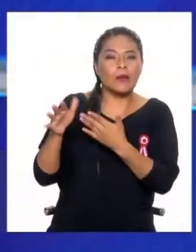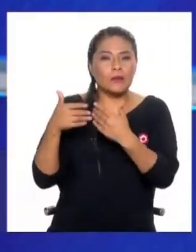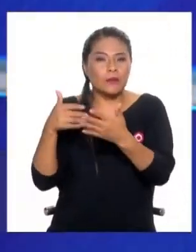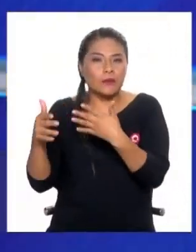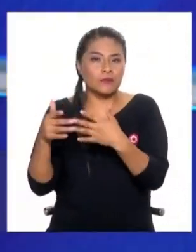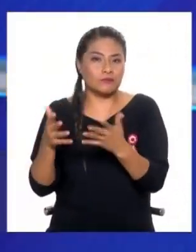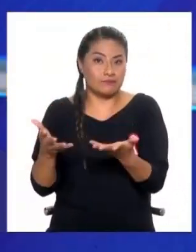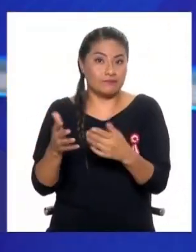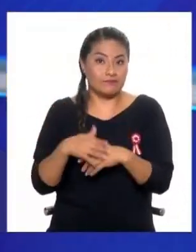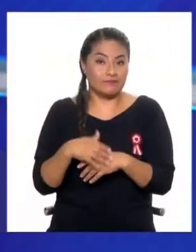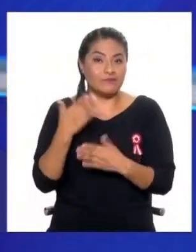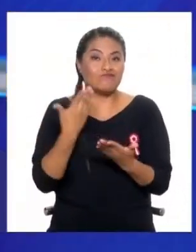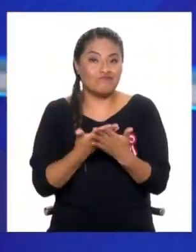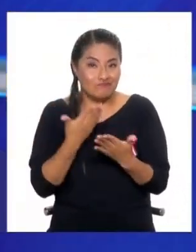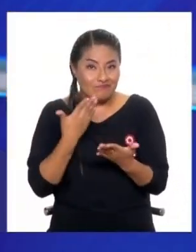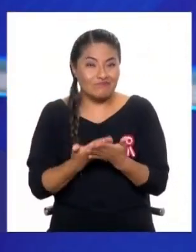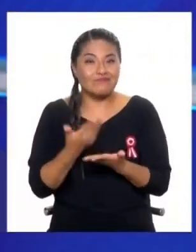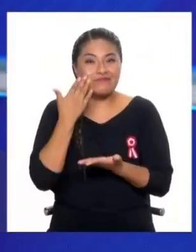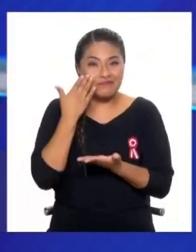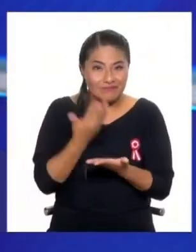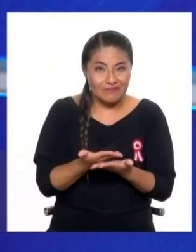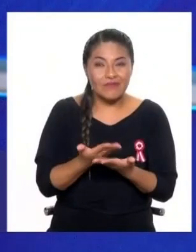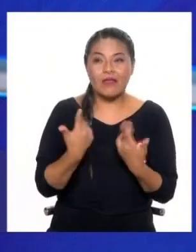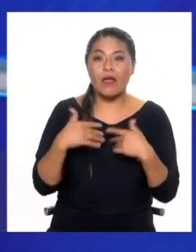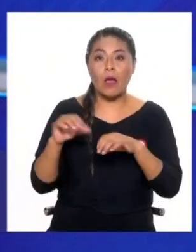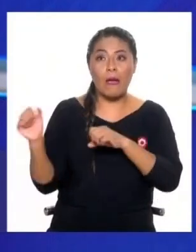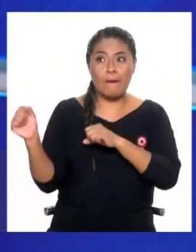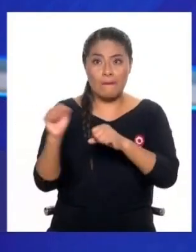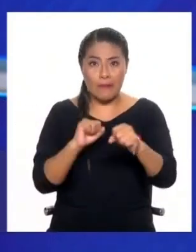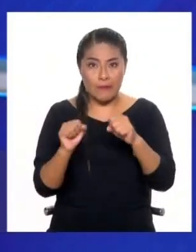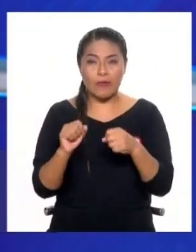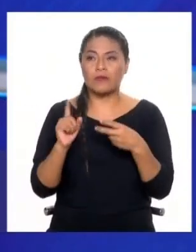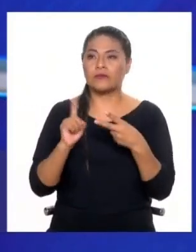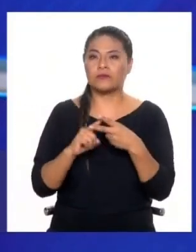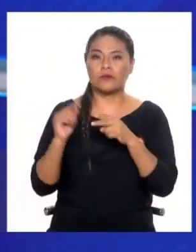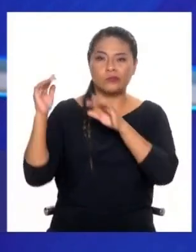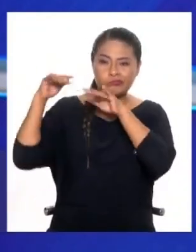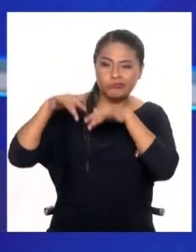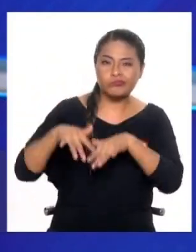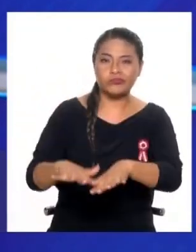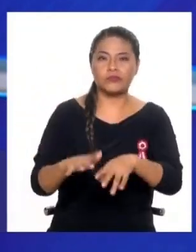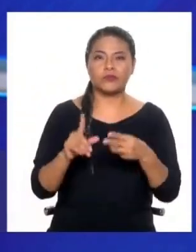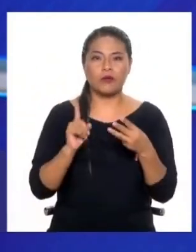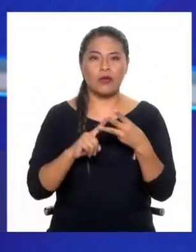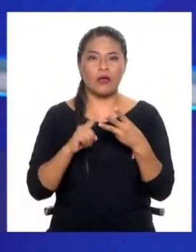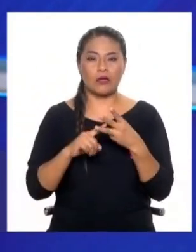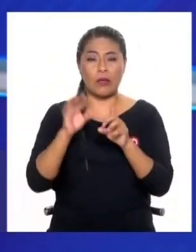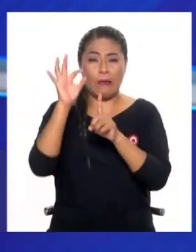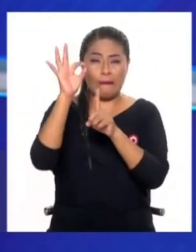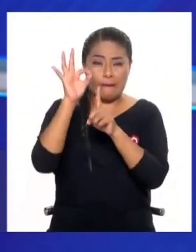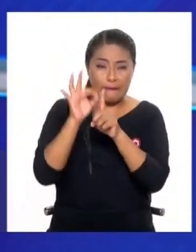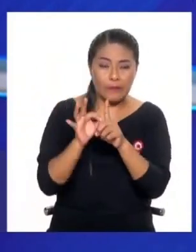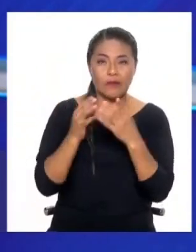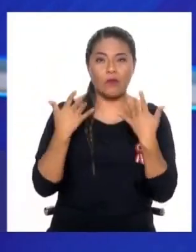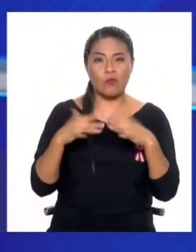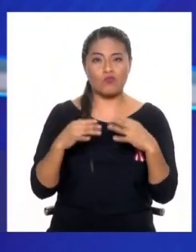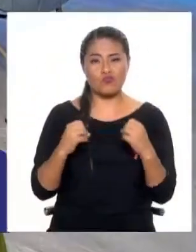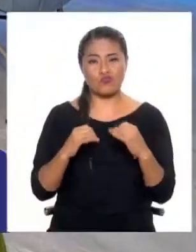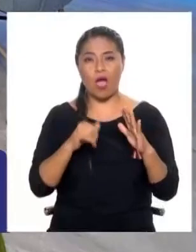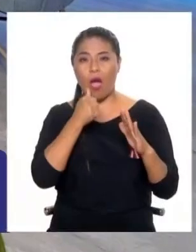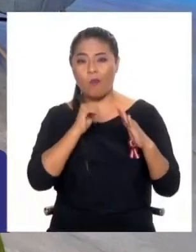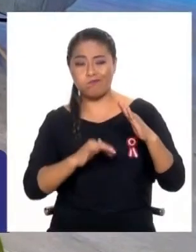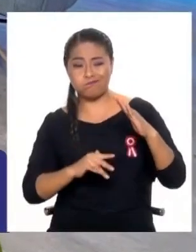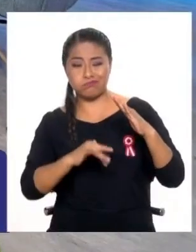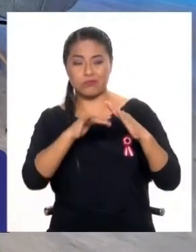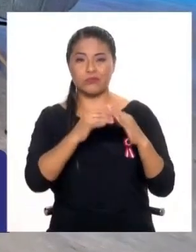Justamente las evidencias que tenemos con los sismos, los deslizamientos, las bajas temperaturas y ahora las inundaciones hacen